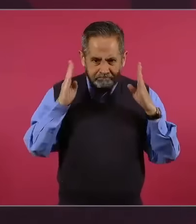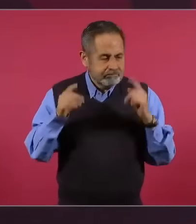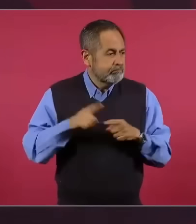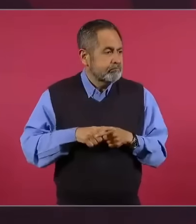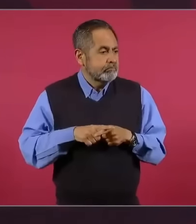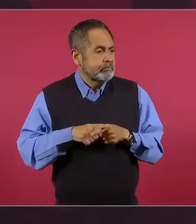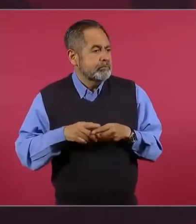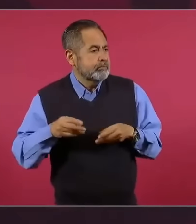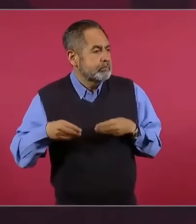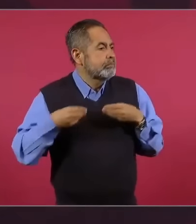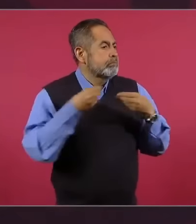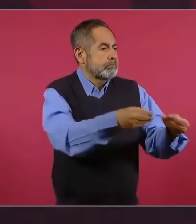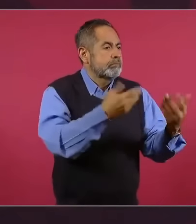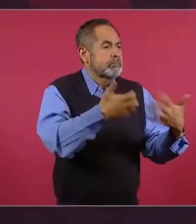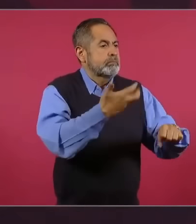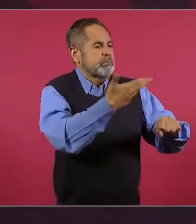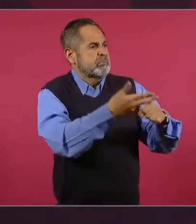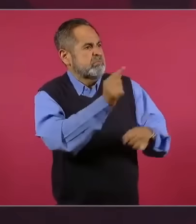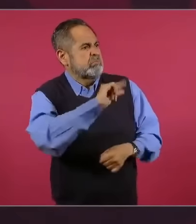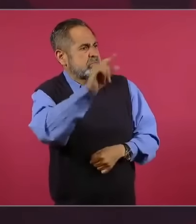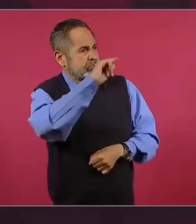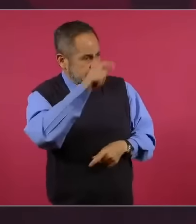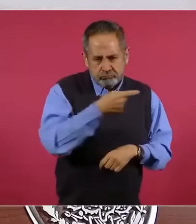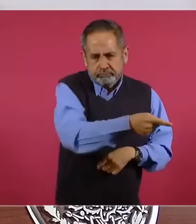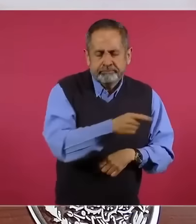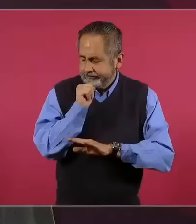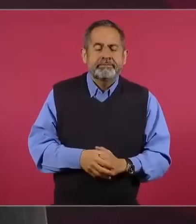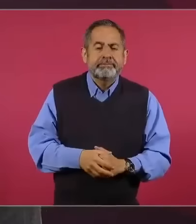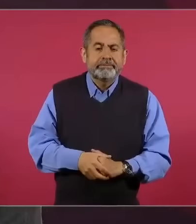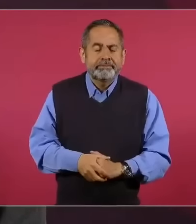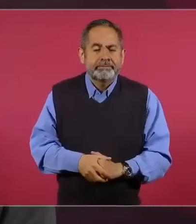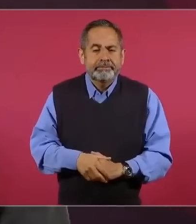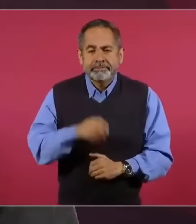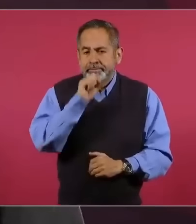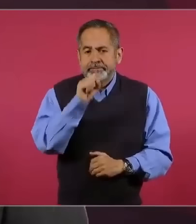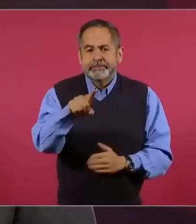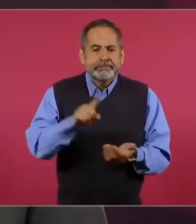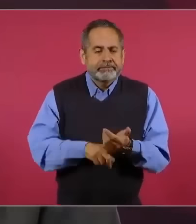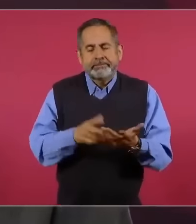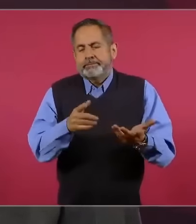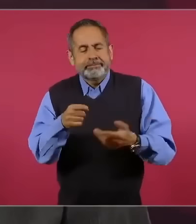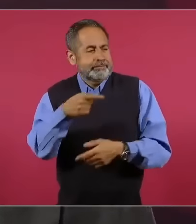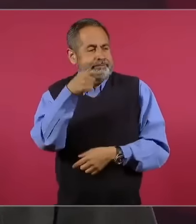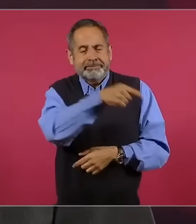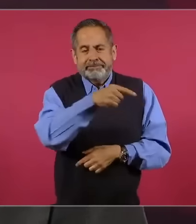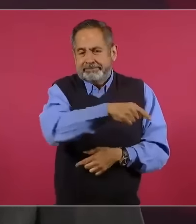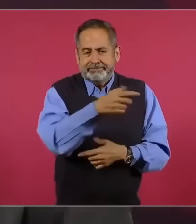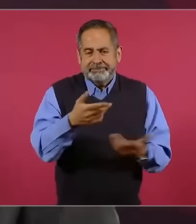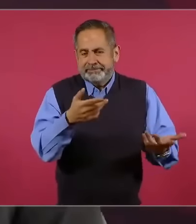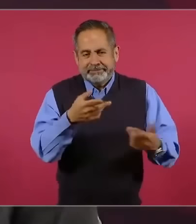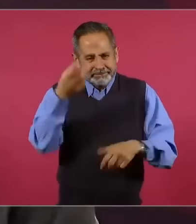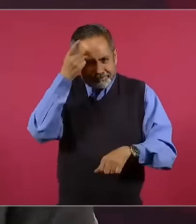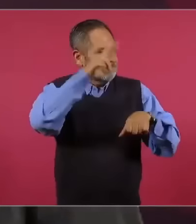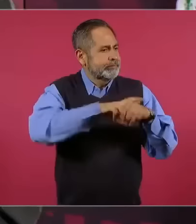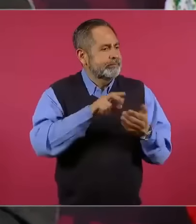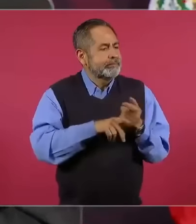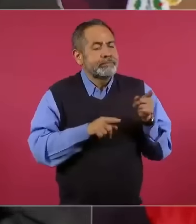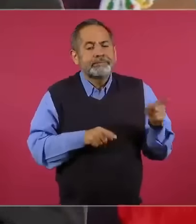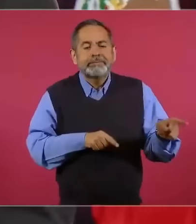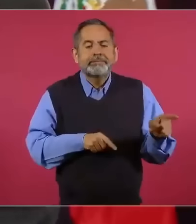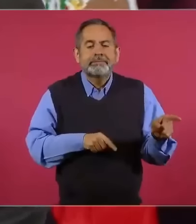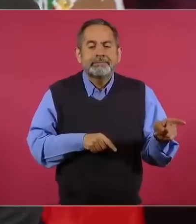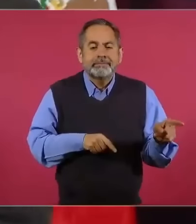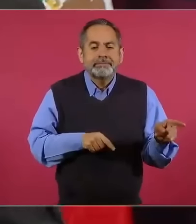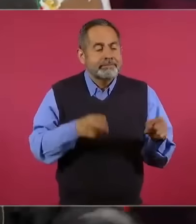entregan a empresarios influyentes. Y también al director, no es a ti, al